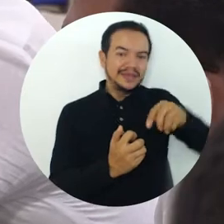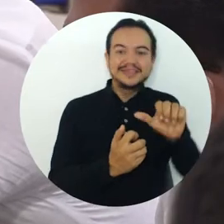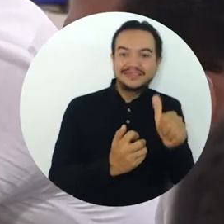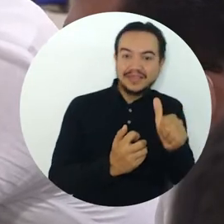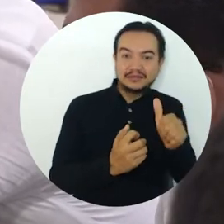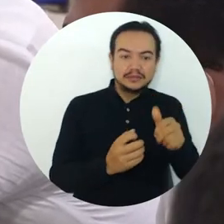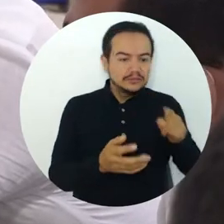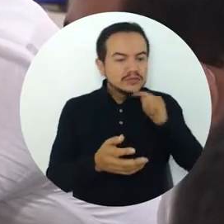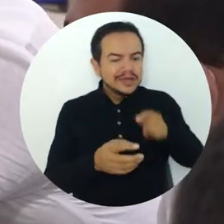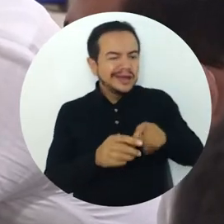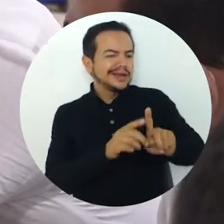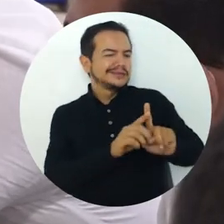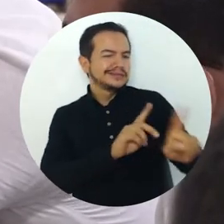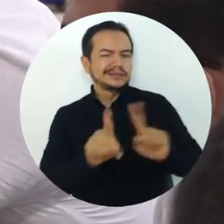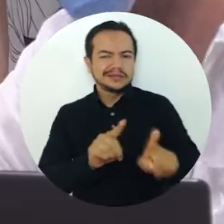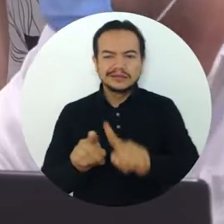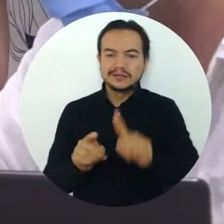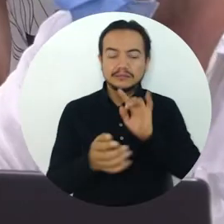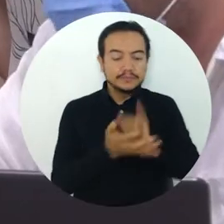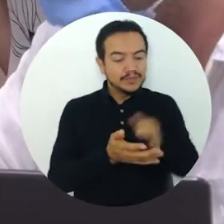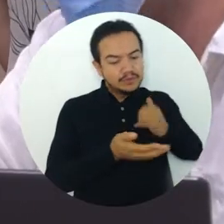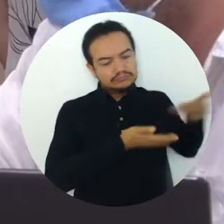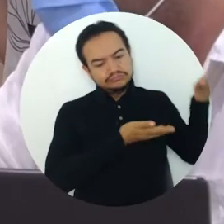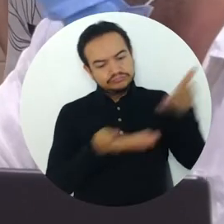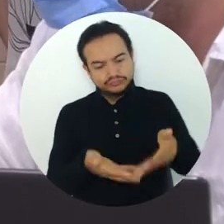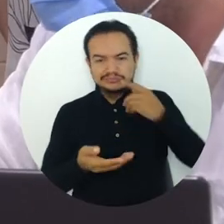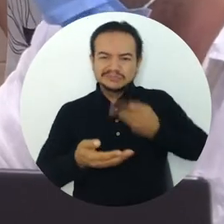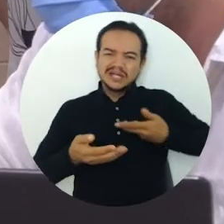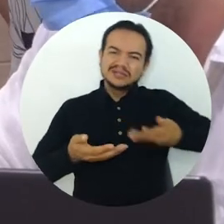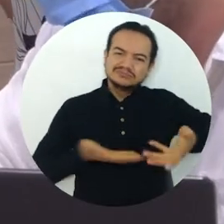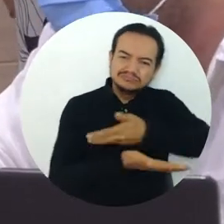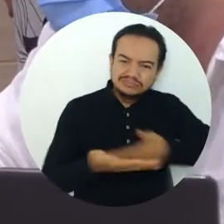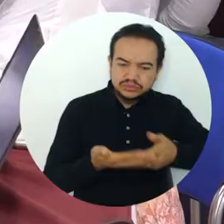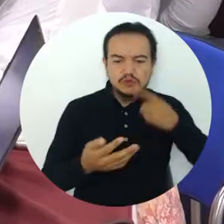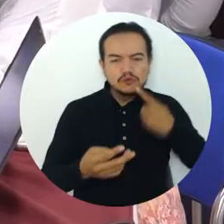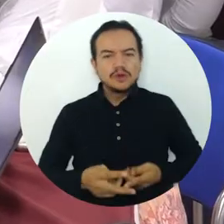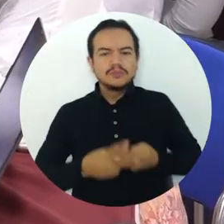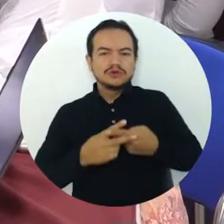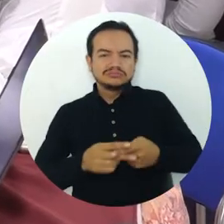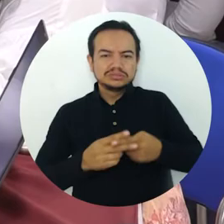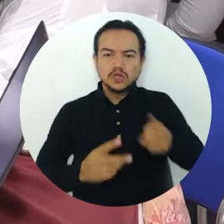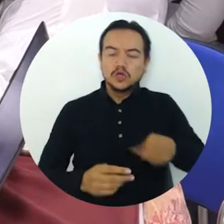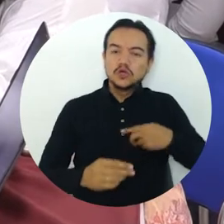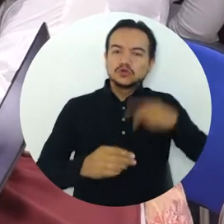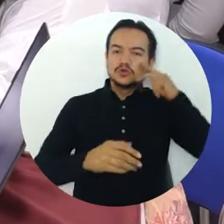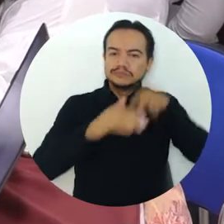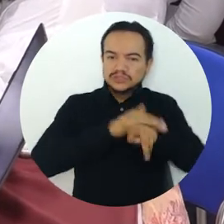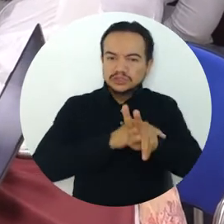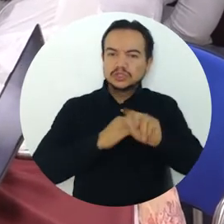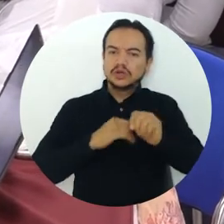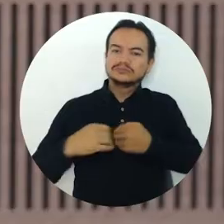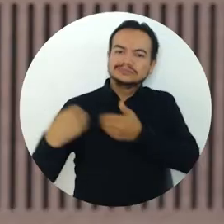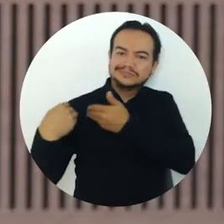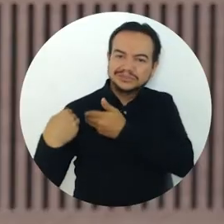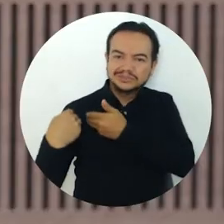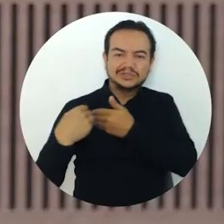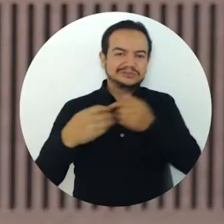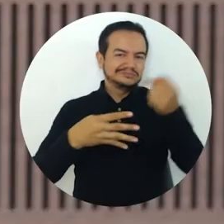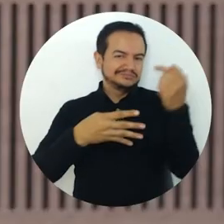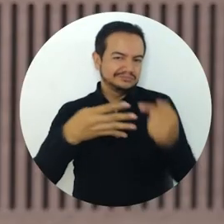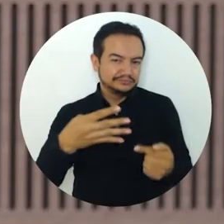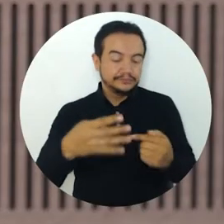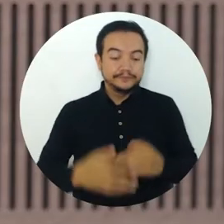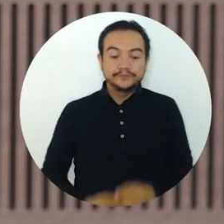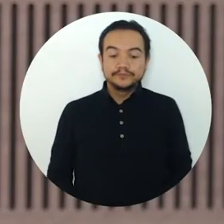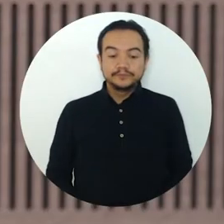dependencias de la Alma Mater, quienes construyeron un diálogo interdisciplinar basados en la misión, visión y propuesta de valor de Unimagdalena. El que cada